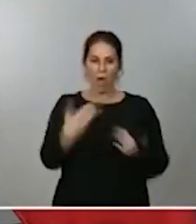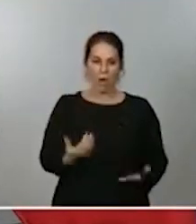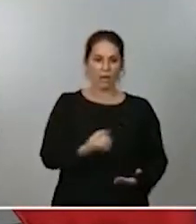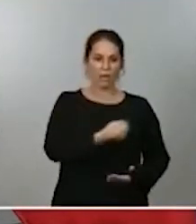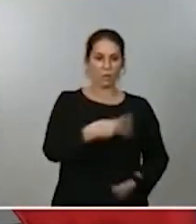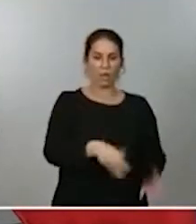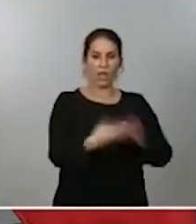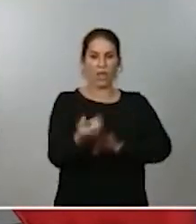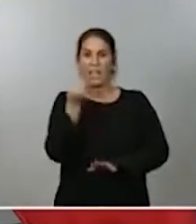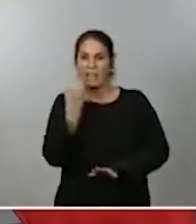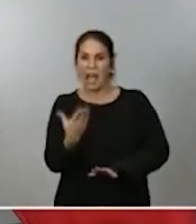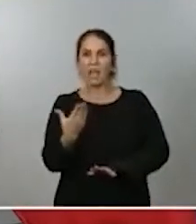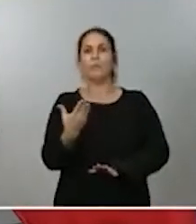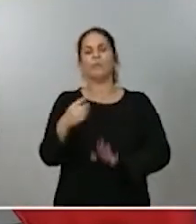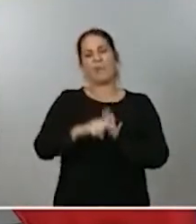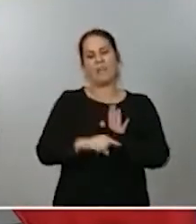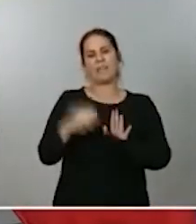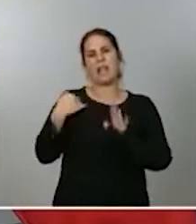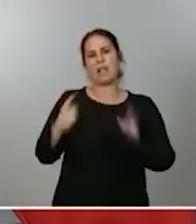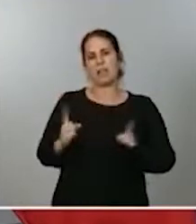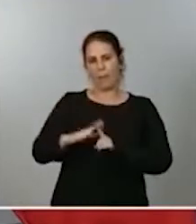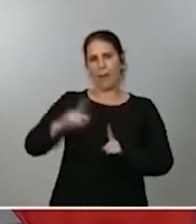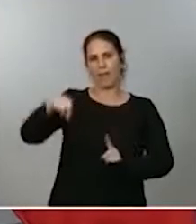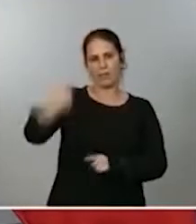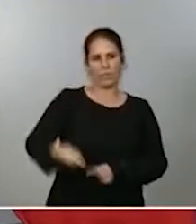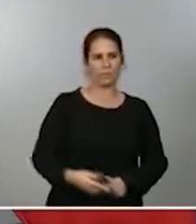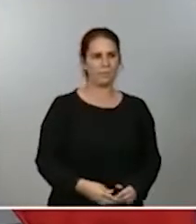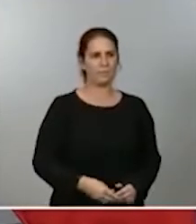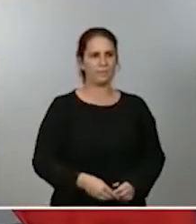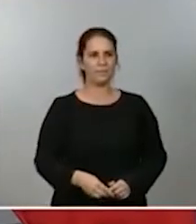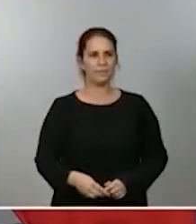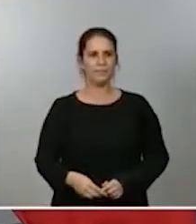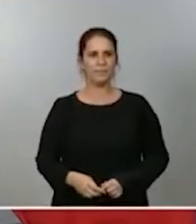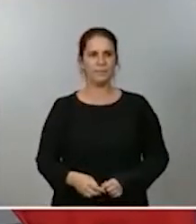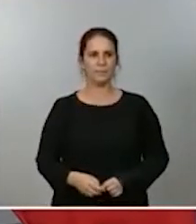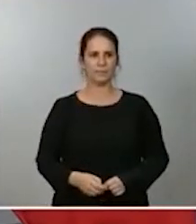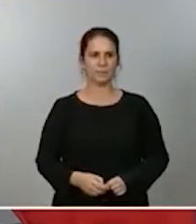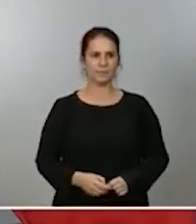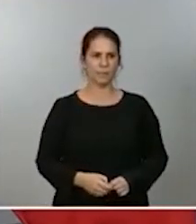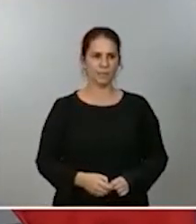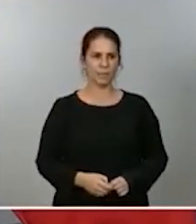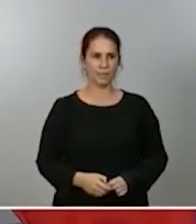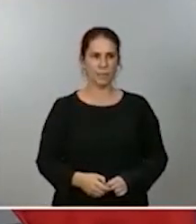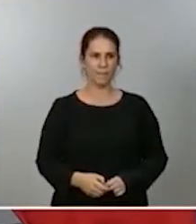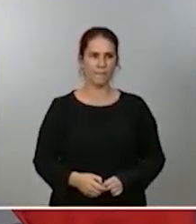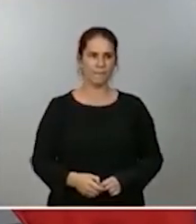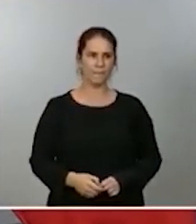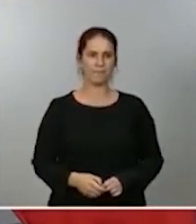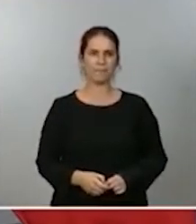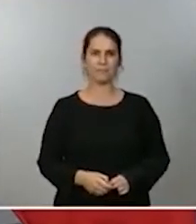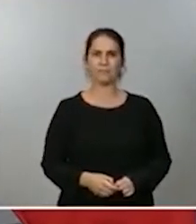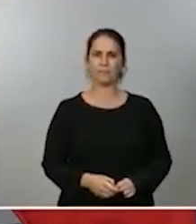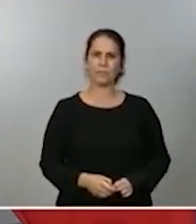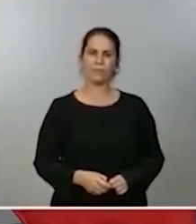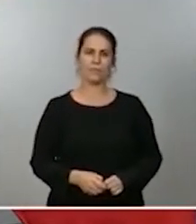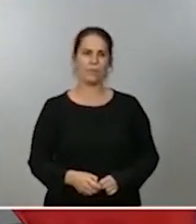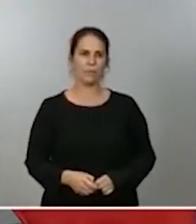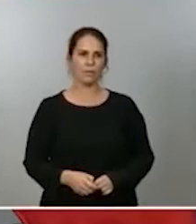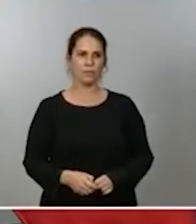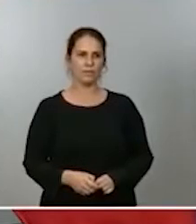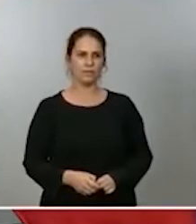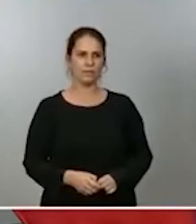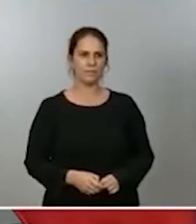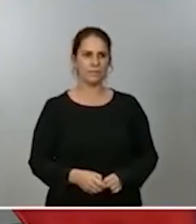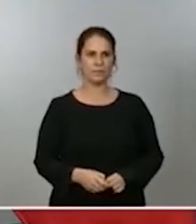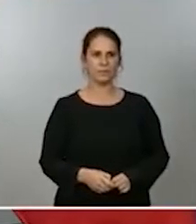marcha. En otro orden de cosas, también dando continuidad a la conferencia de presidentes celebrada por primera vez